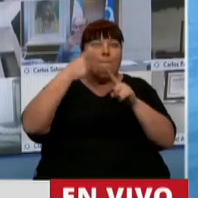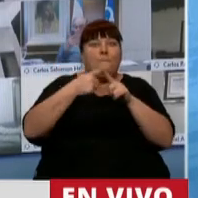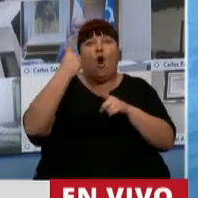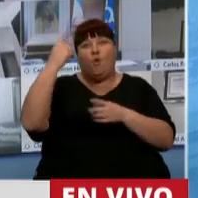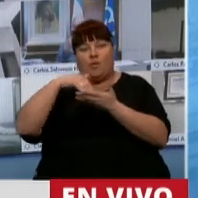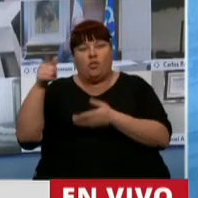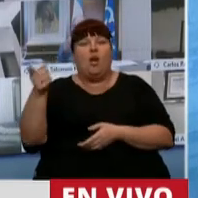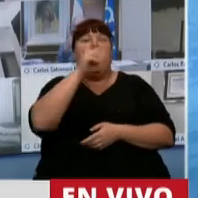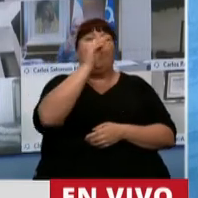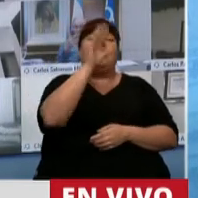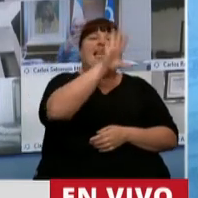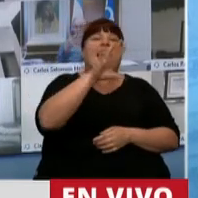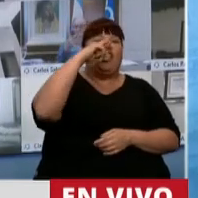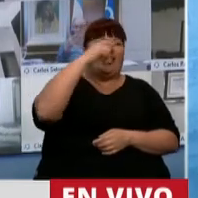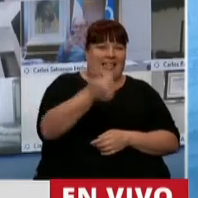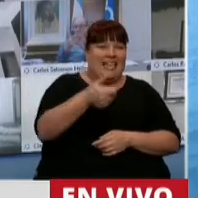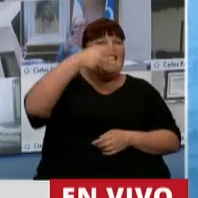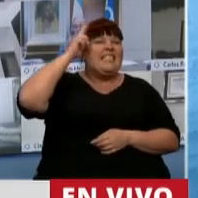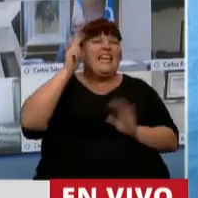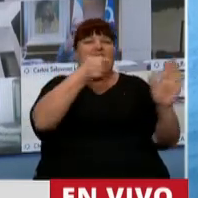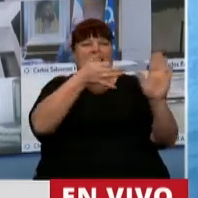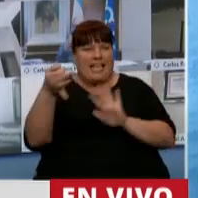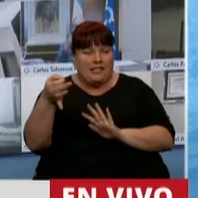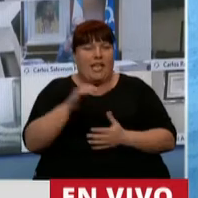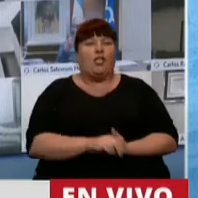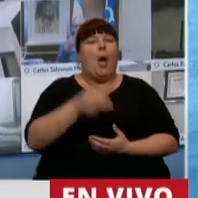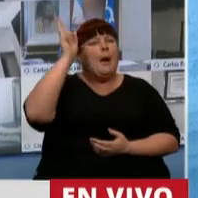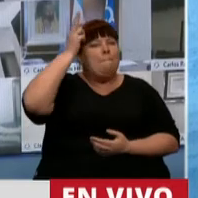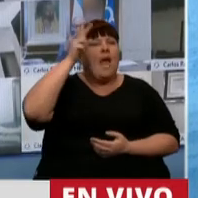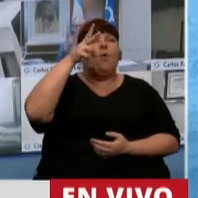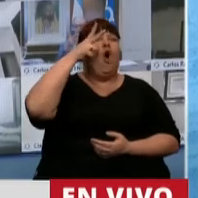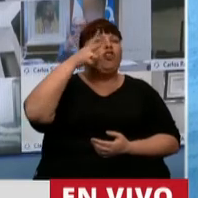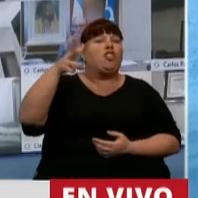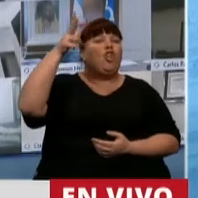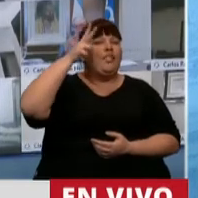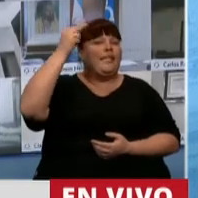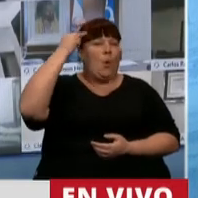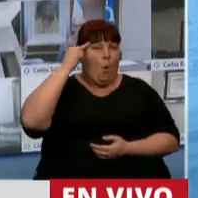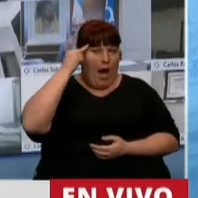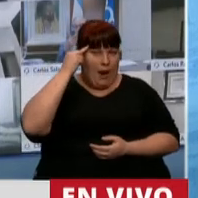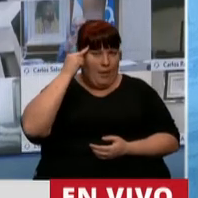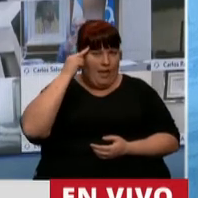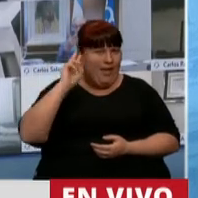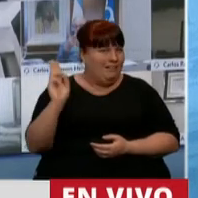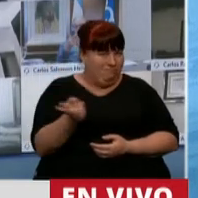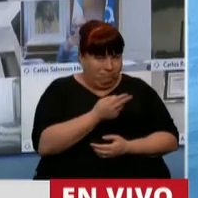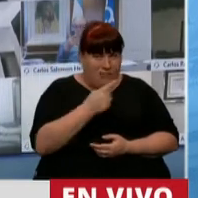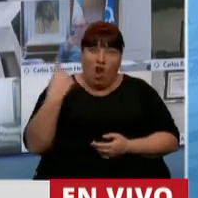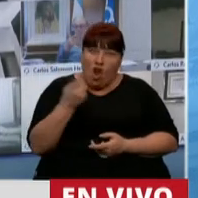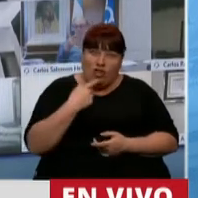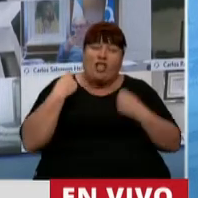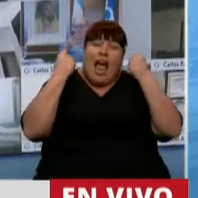Brasil con 576, Chile con 600, Perú con 889. No es en vano